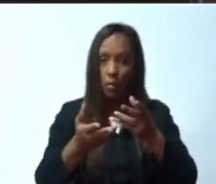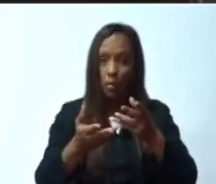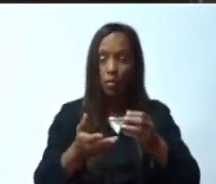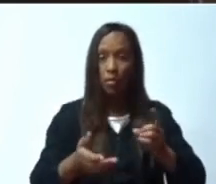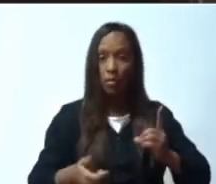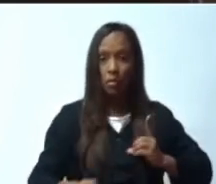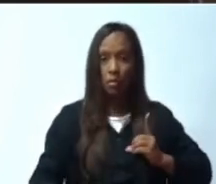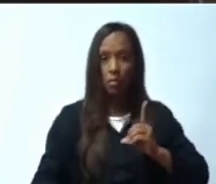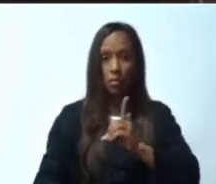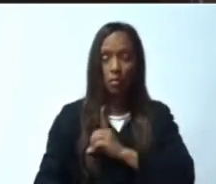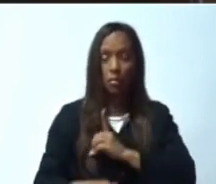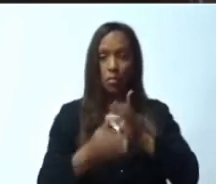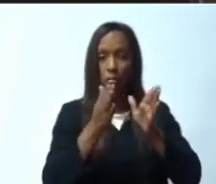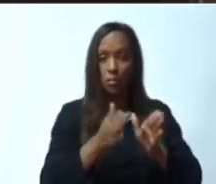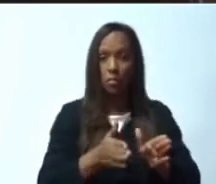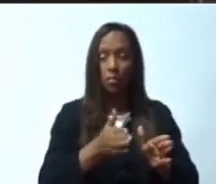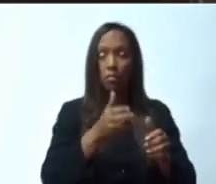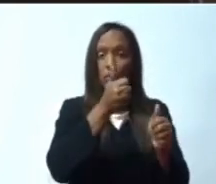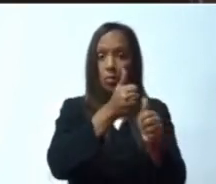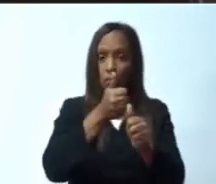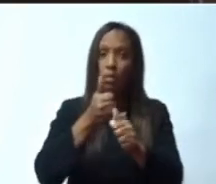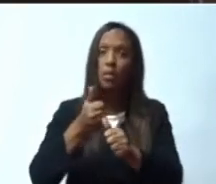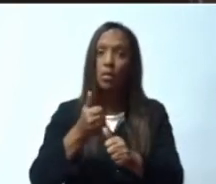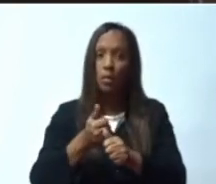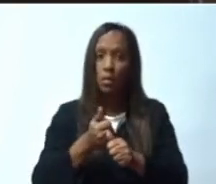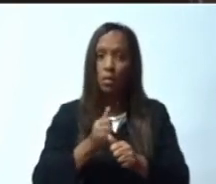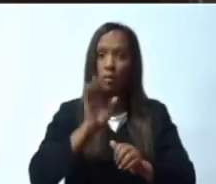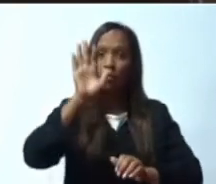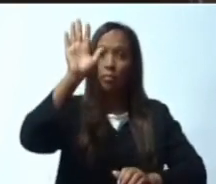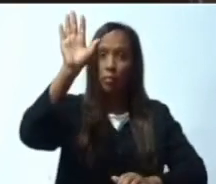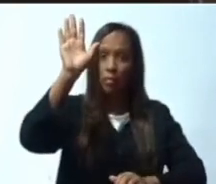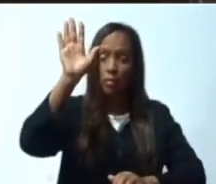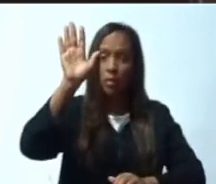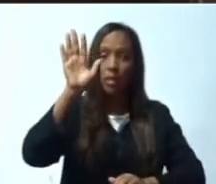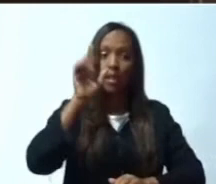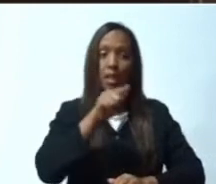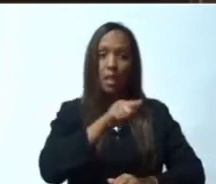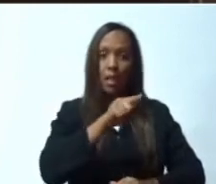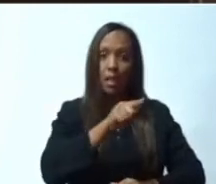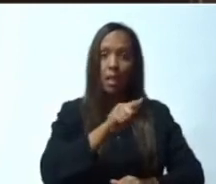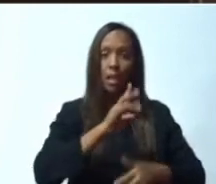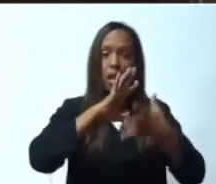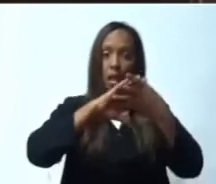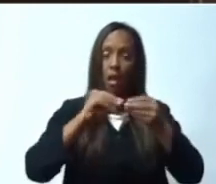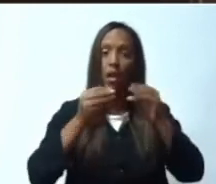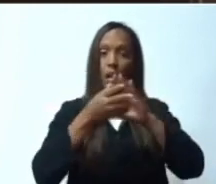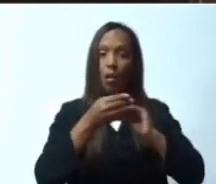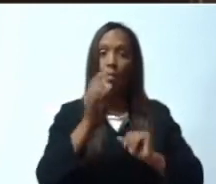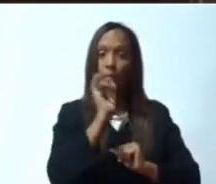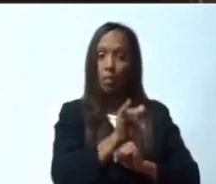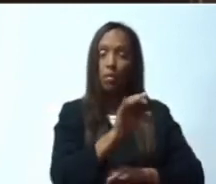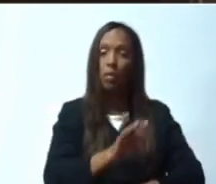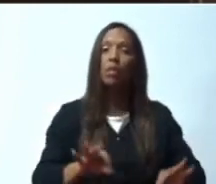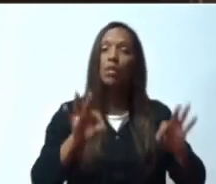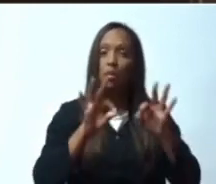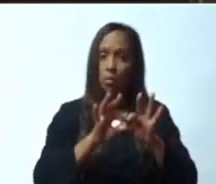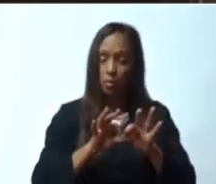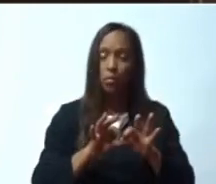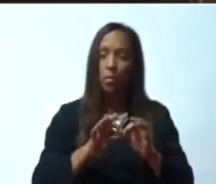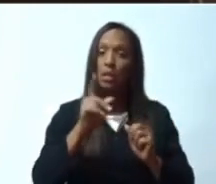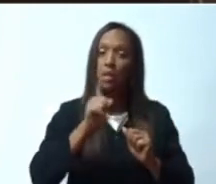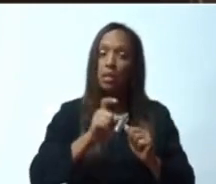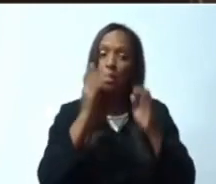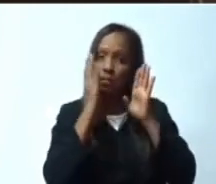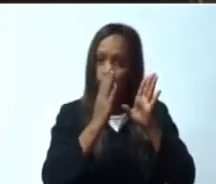Y nosotros debiéramos también prestarle la mayor importancia porque es una iniciativa de un diputado. Adelante, honorable.